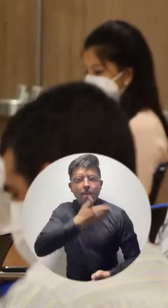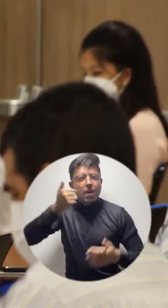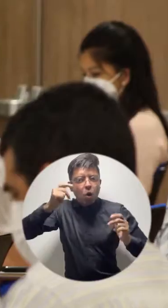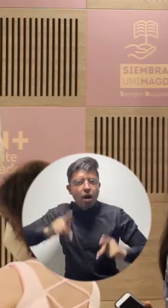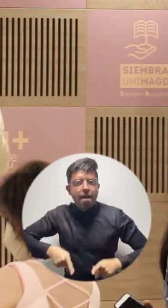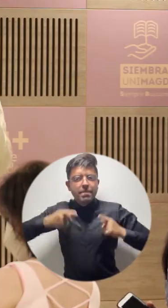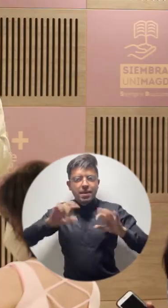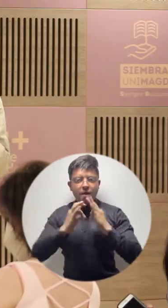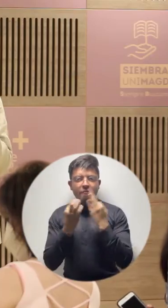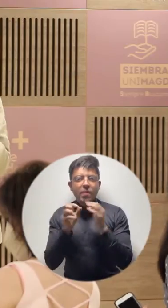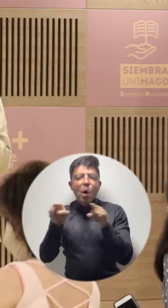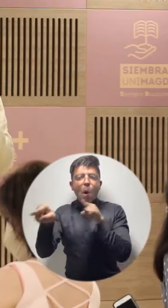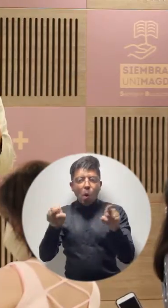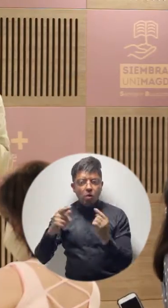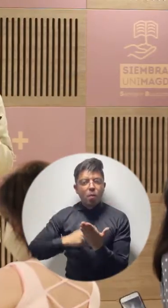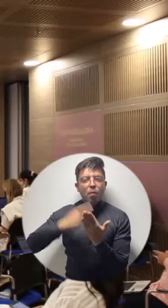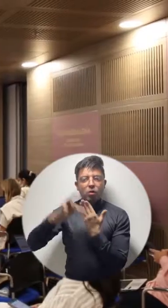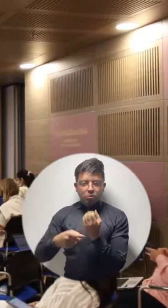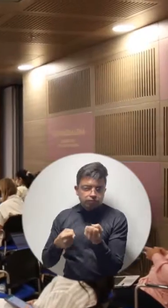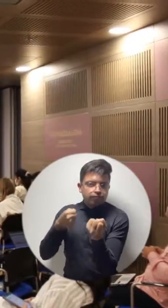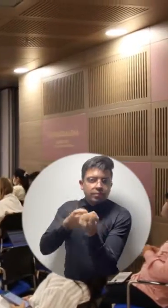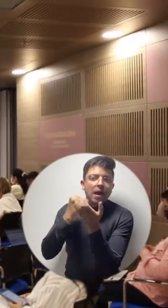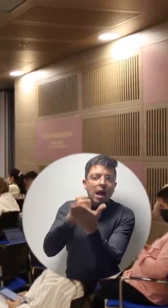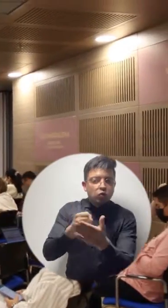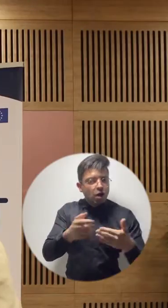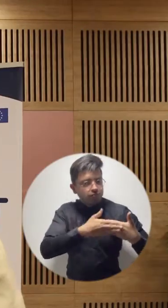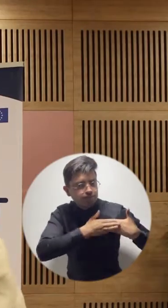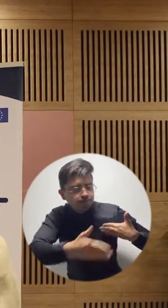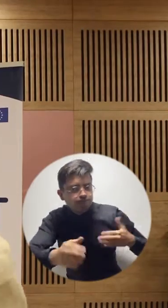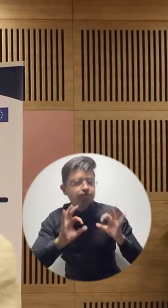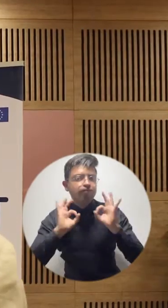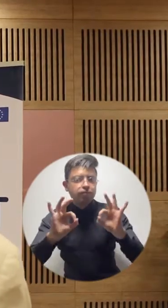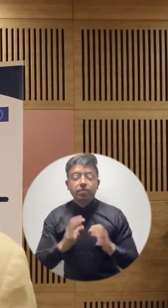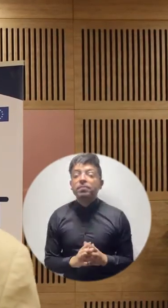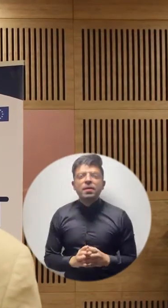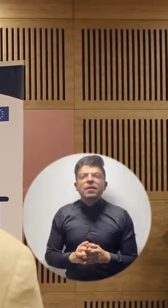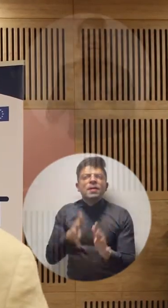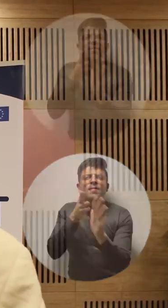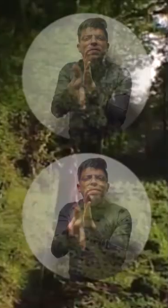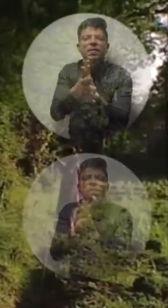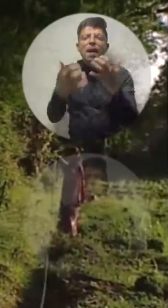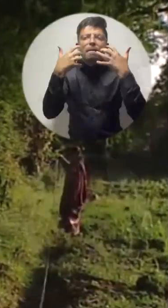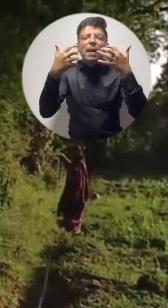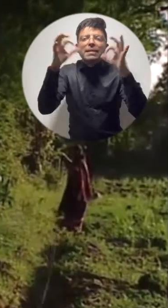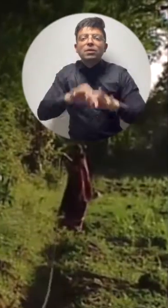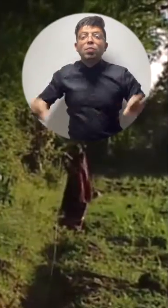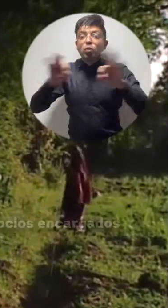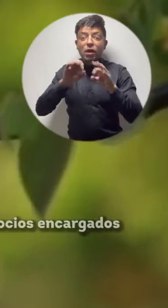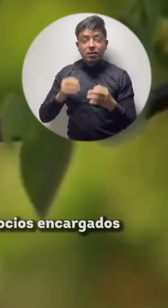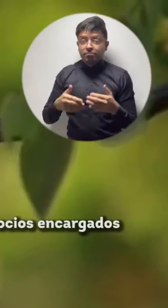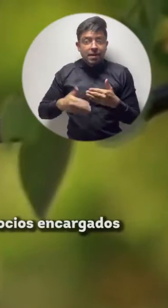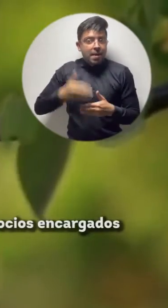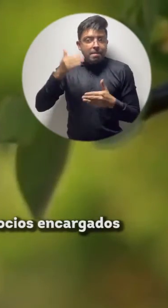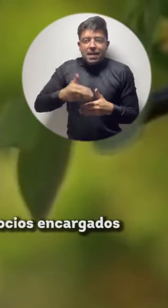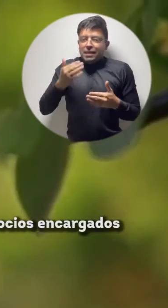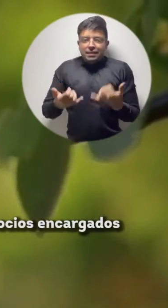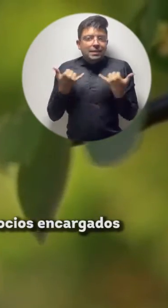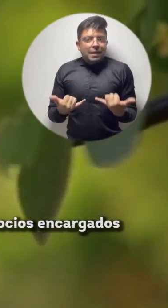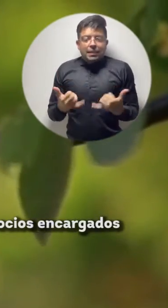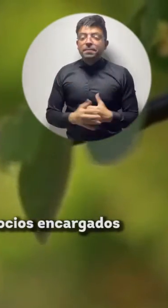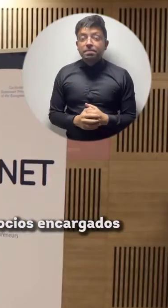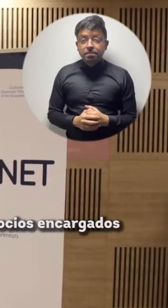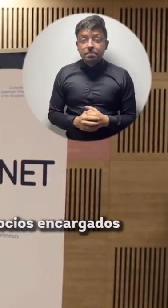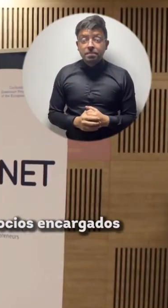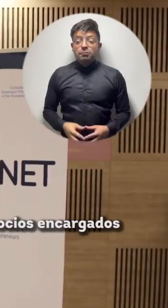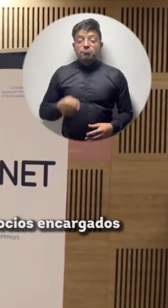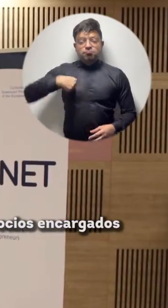familias o de estos proyectos para que sean sostenibles. El mensaje más importante es que comienzan ahora. El rol de Coalecta en